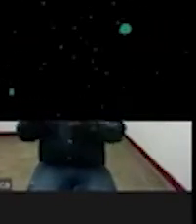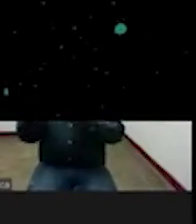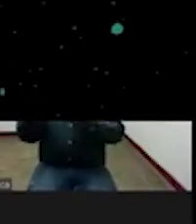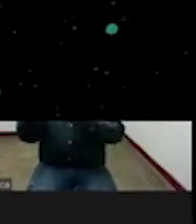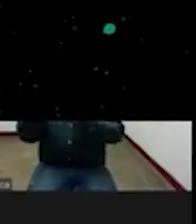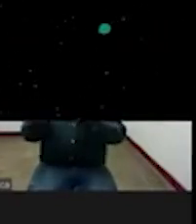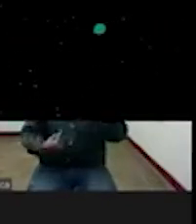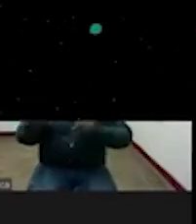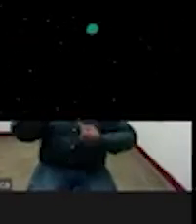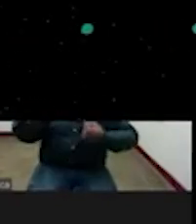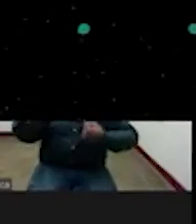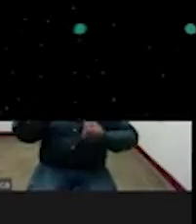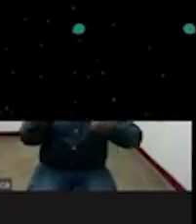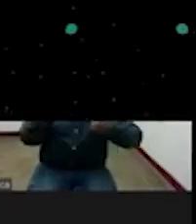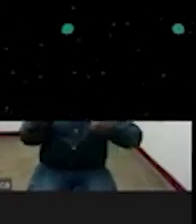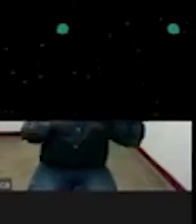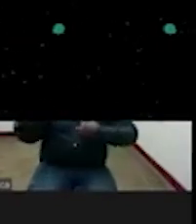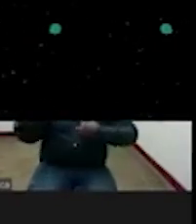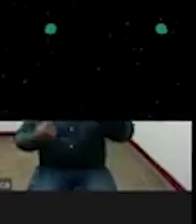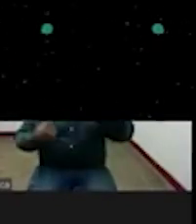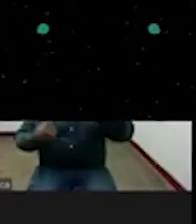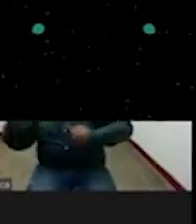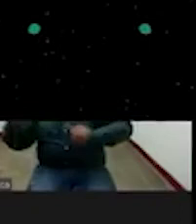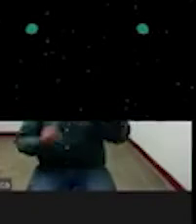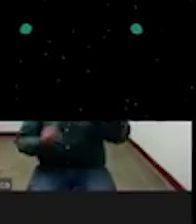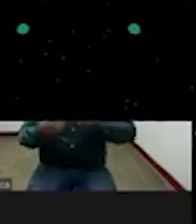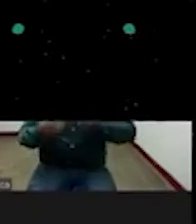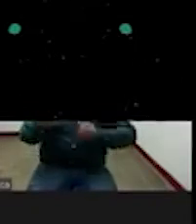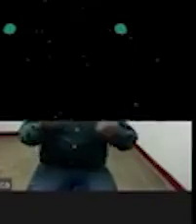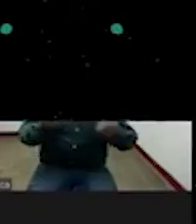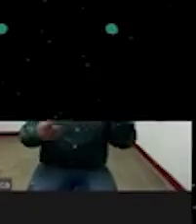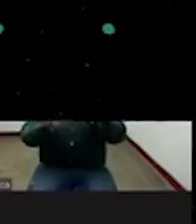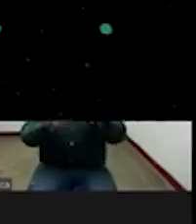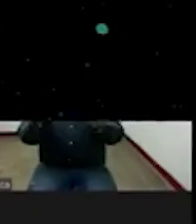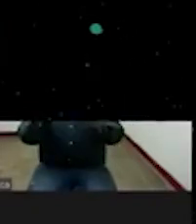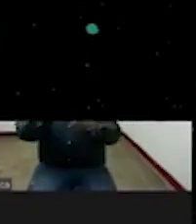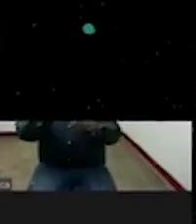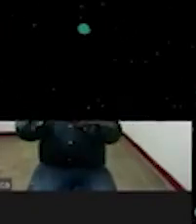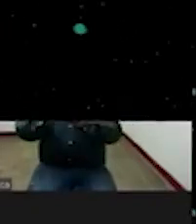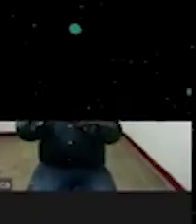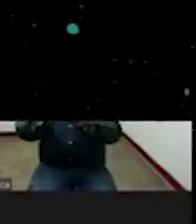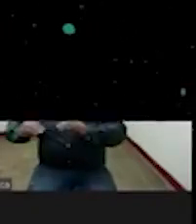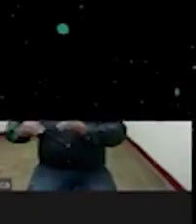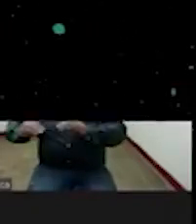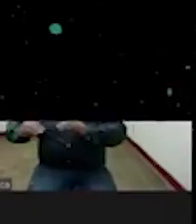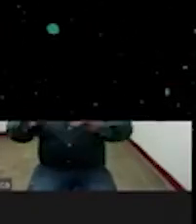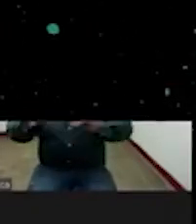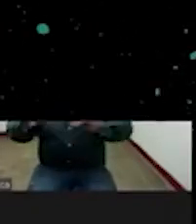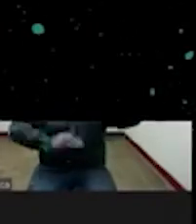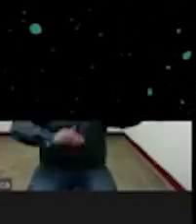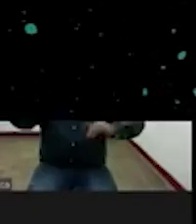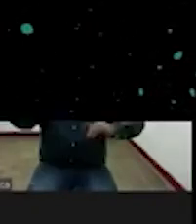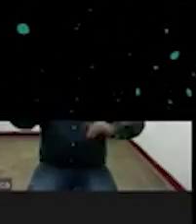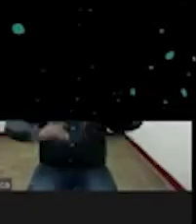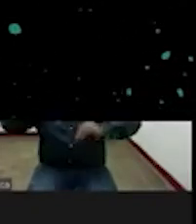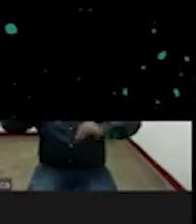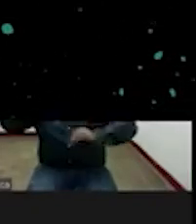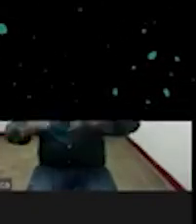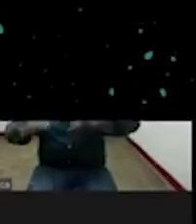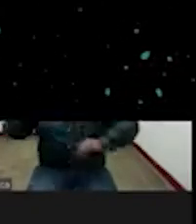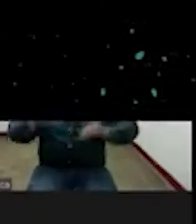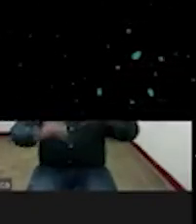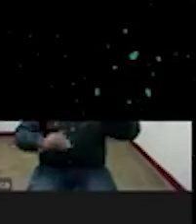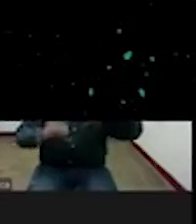perdón pero también aquí se puede discutir con conducir porque